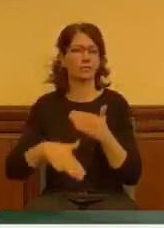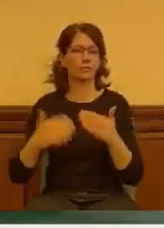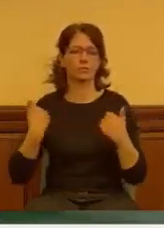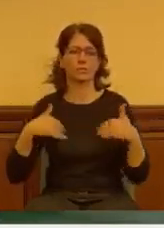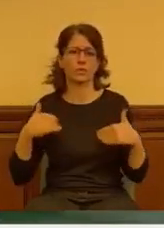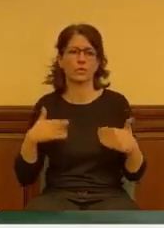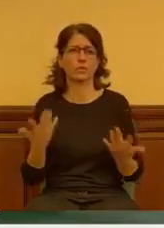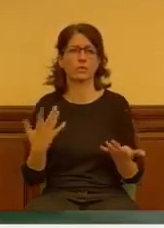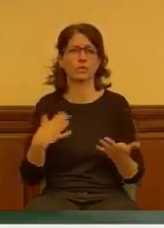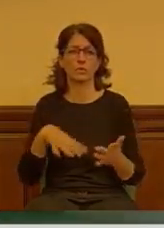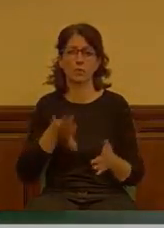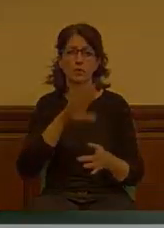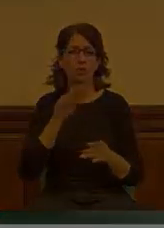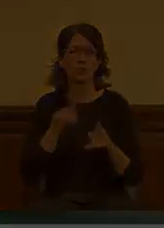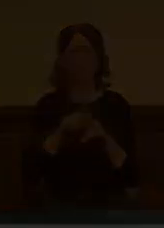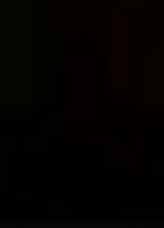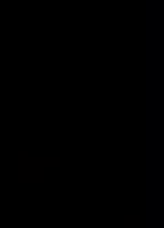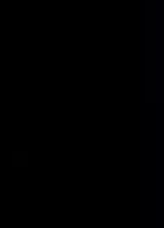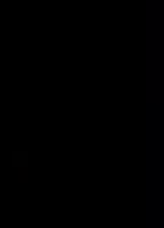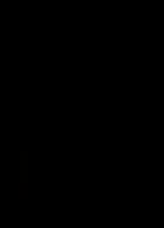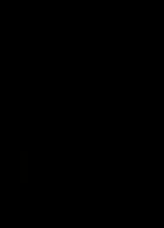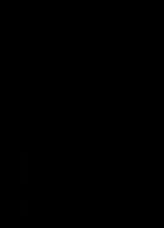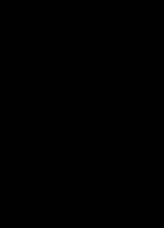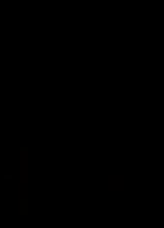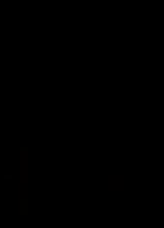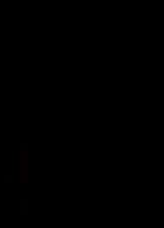no sé, desde luego nosotros no estamos mintiendo.